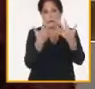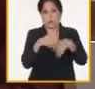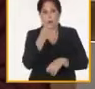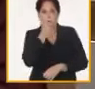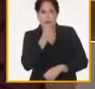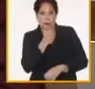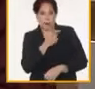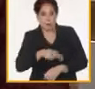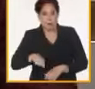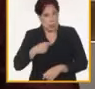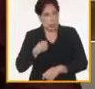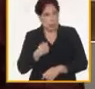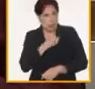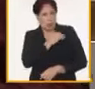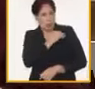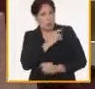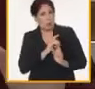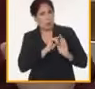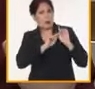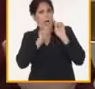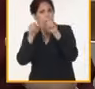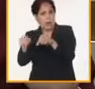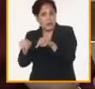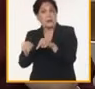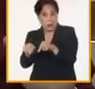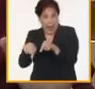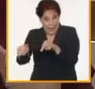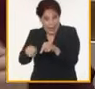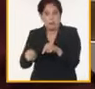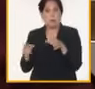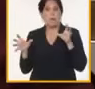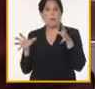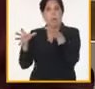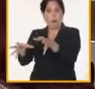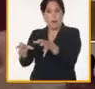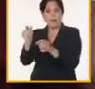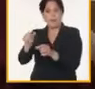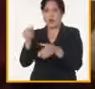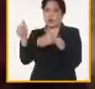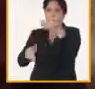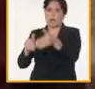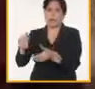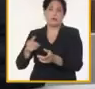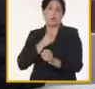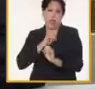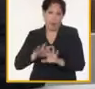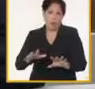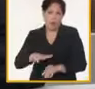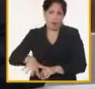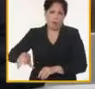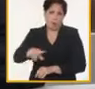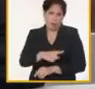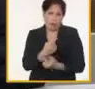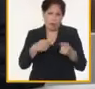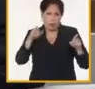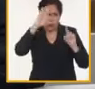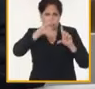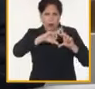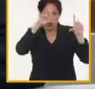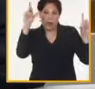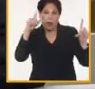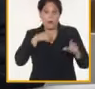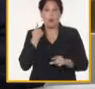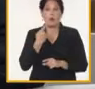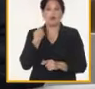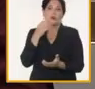con los que necesitamos para cada una de la labor hay un nivel de respuesta y hay ejemplos a lo largo y ancho pero nosotros tenemos